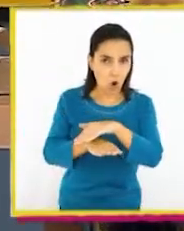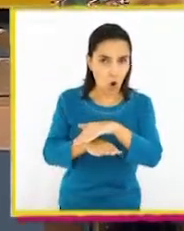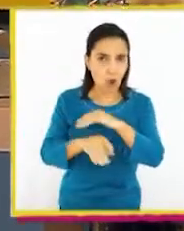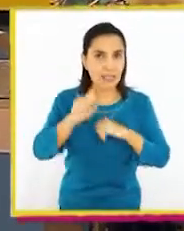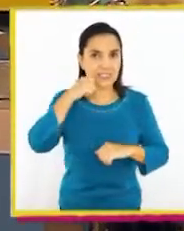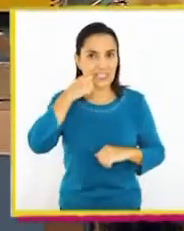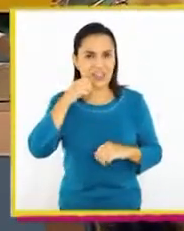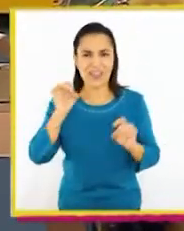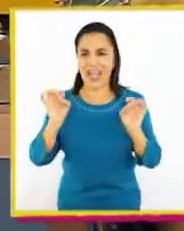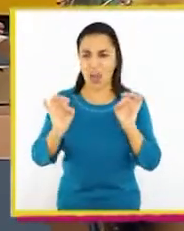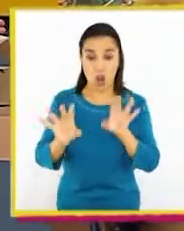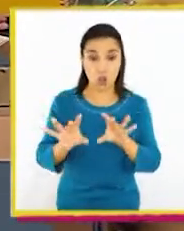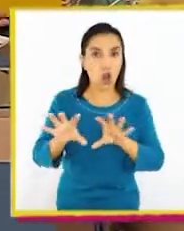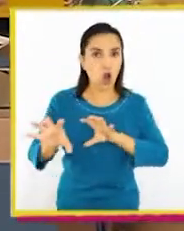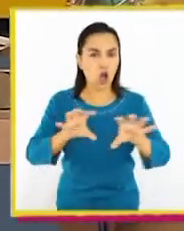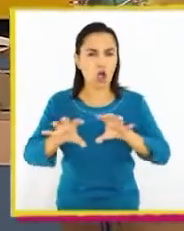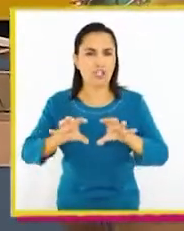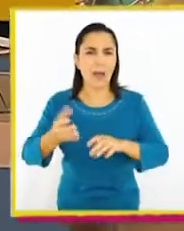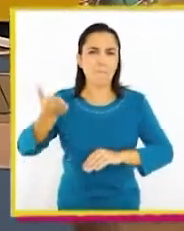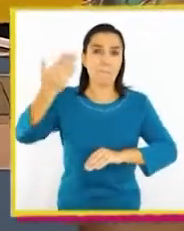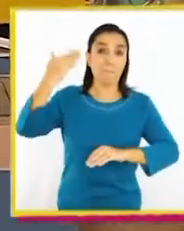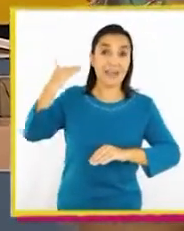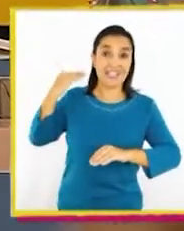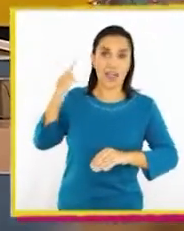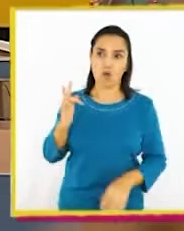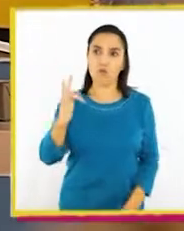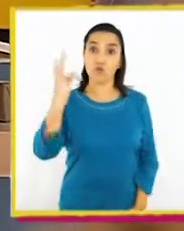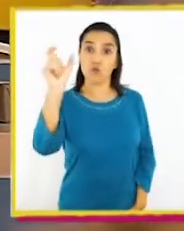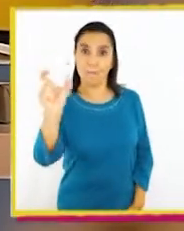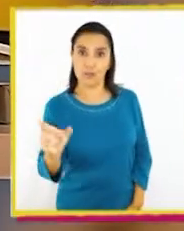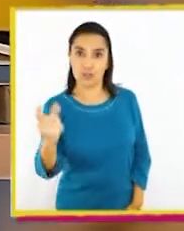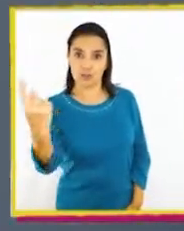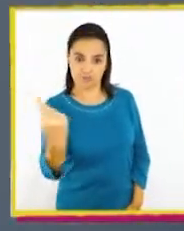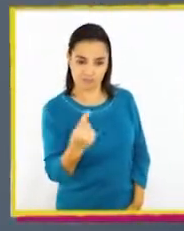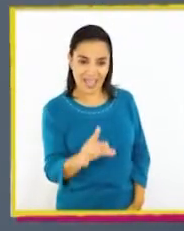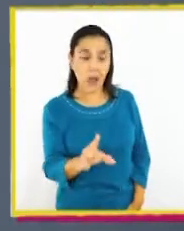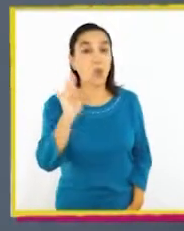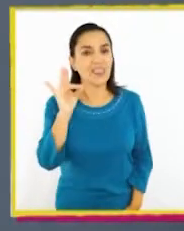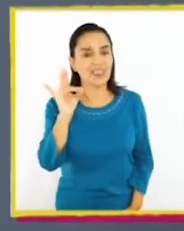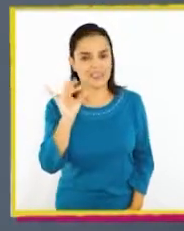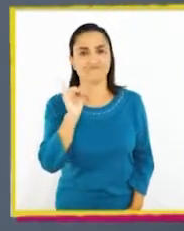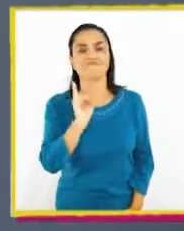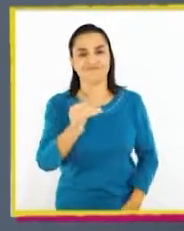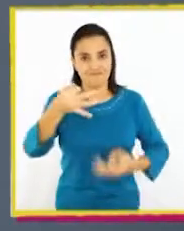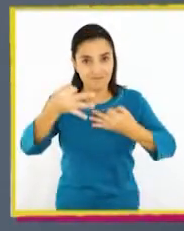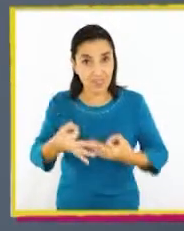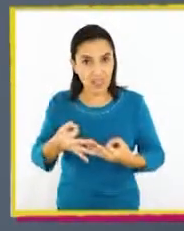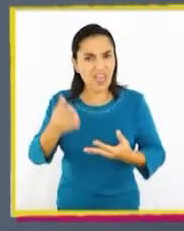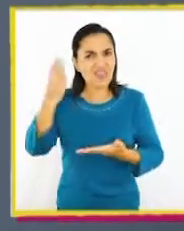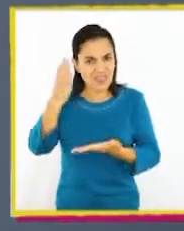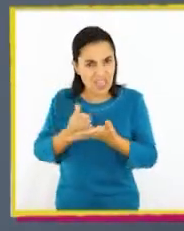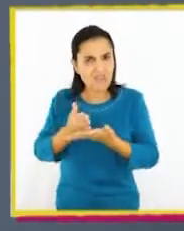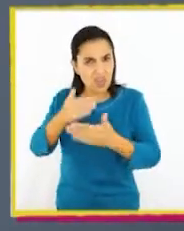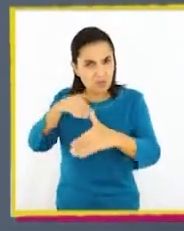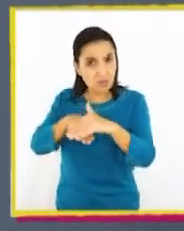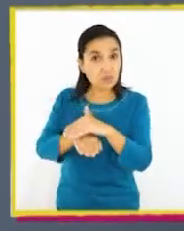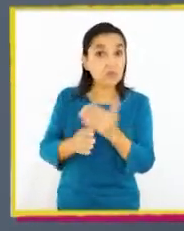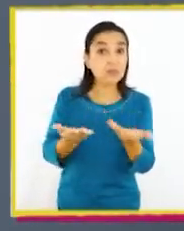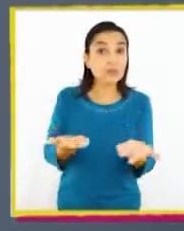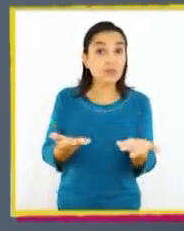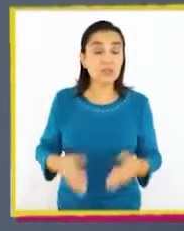Un tesoro del pasado para que alguien lo encuentre en el futuro. ¡Exacto! ¿Y qué debe tener?